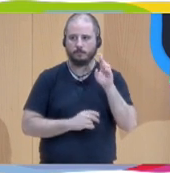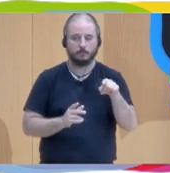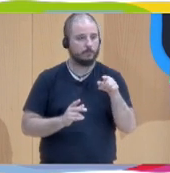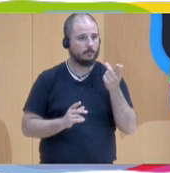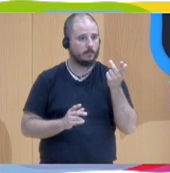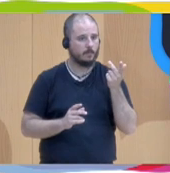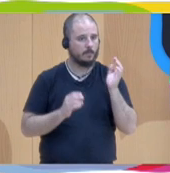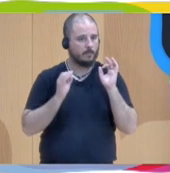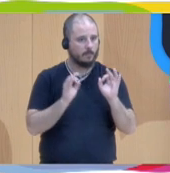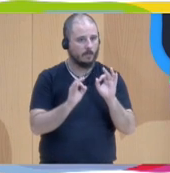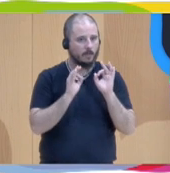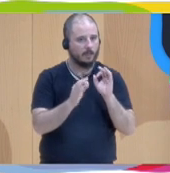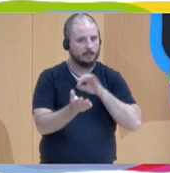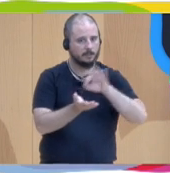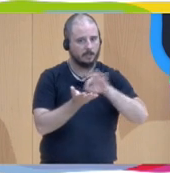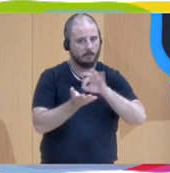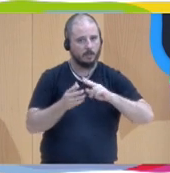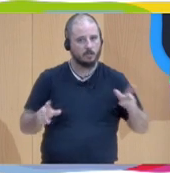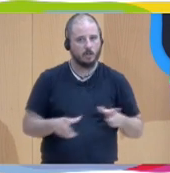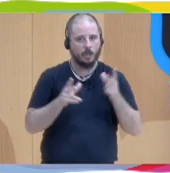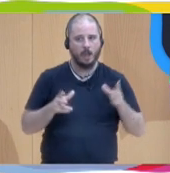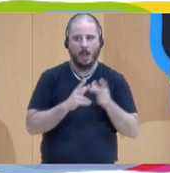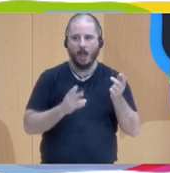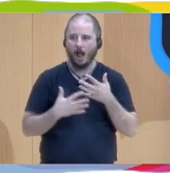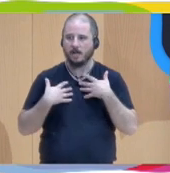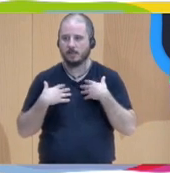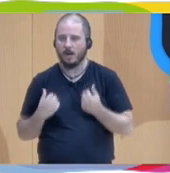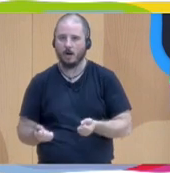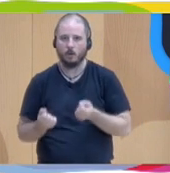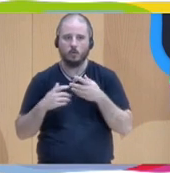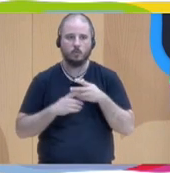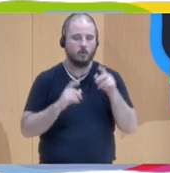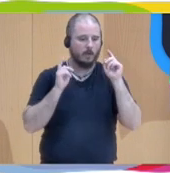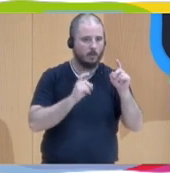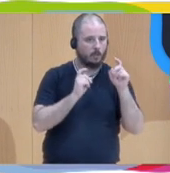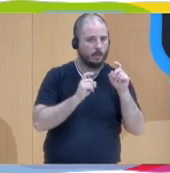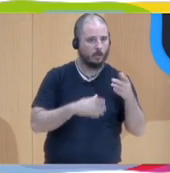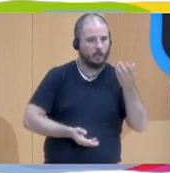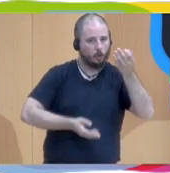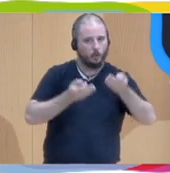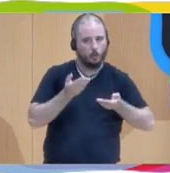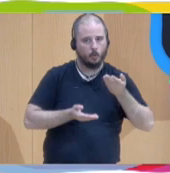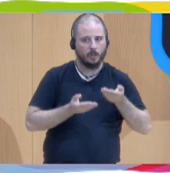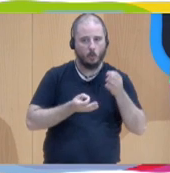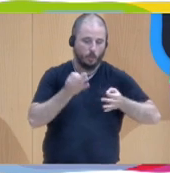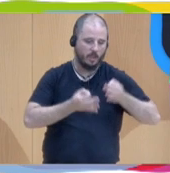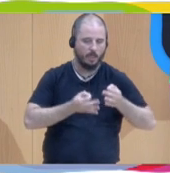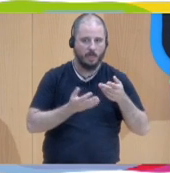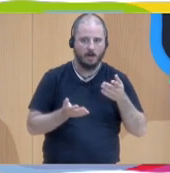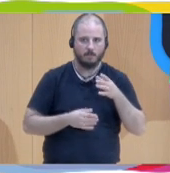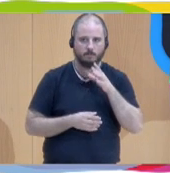que tienen que ver con los servicios sociales, la salud, la educación y la justicia para implementar ese